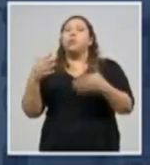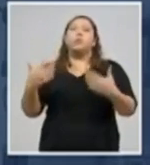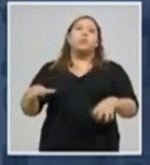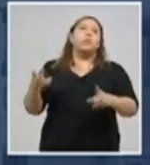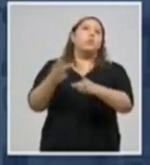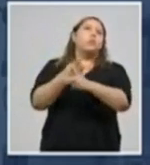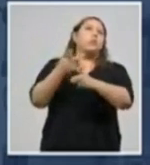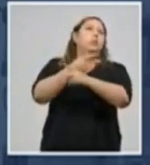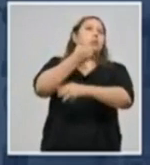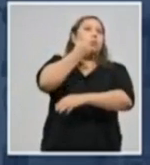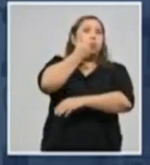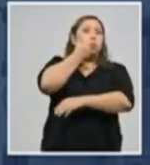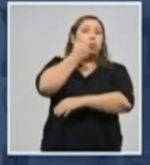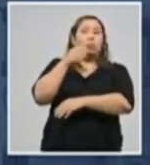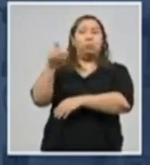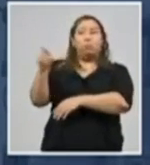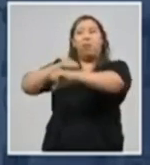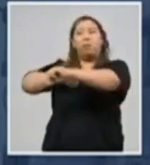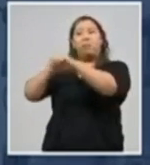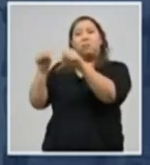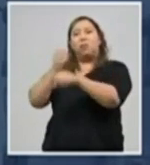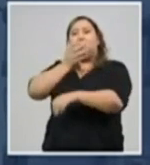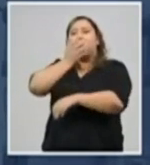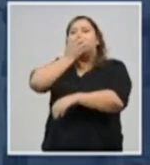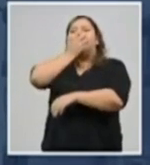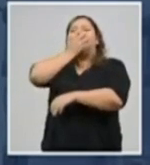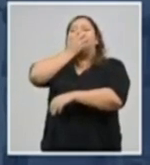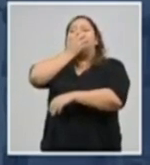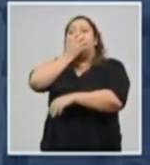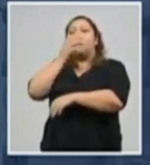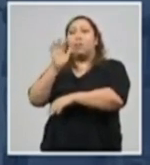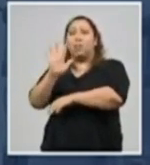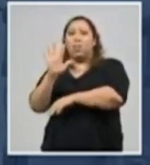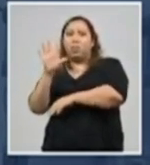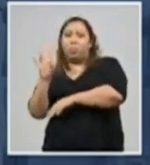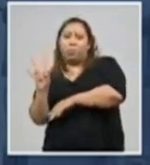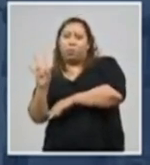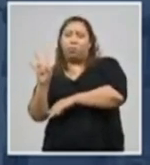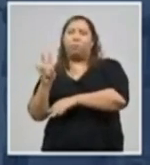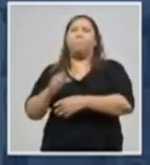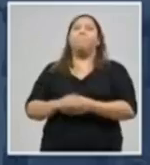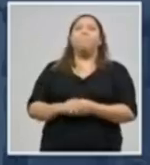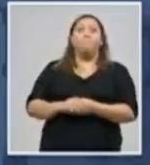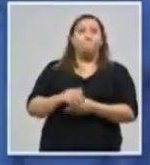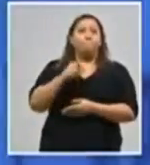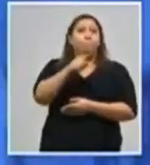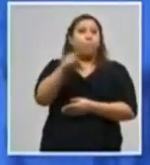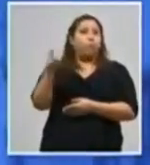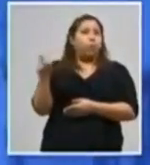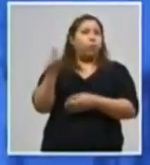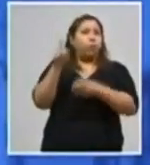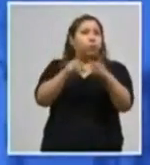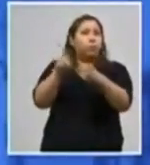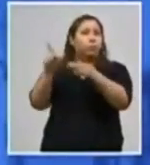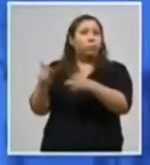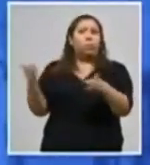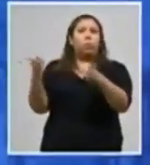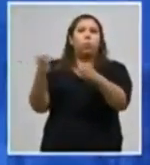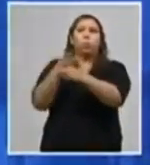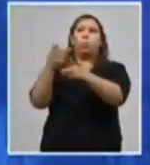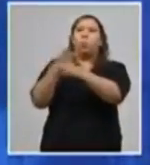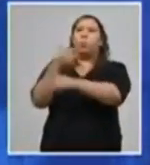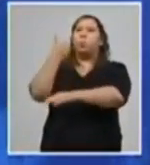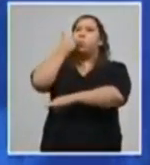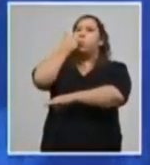de cuidados intensivos 57 personas. Vemos pues más de 500 personas en estado delicado de salud.